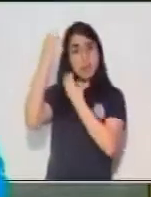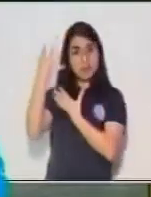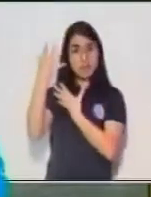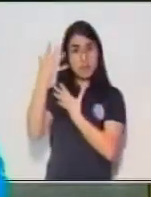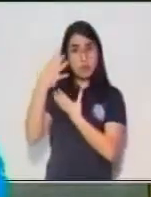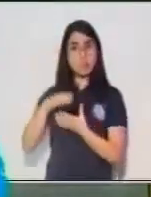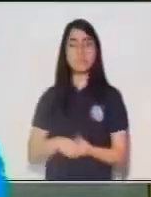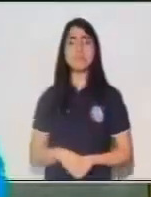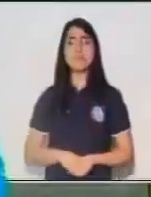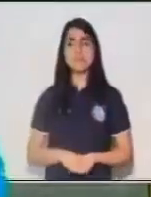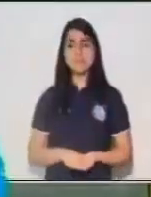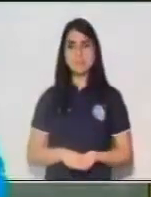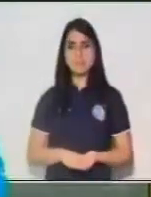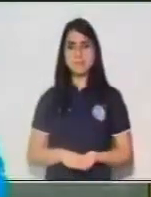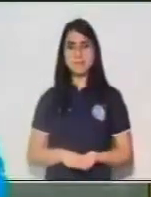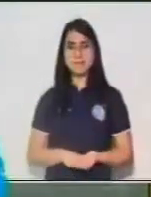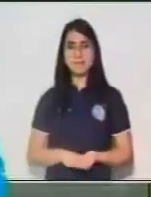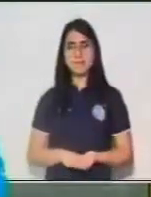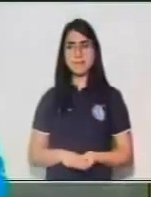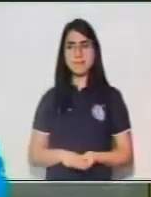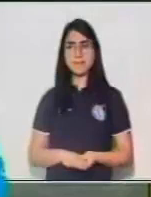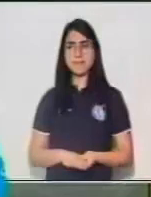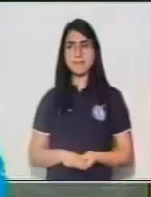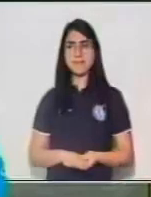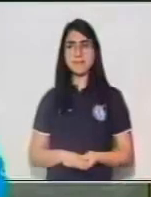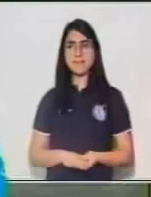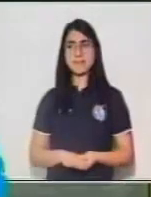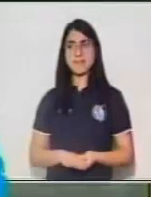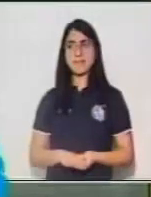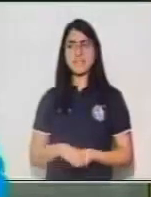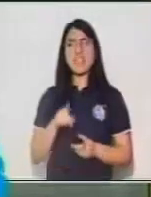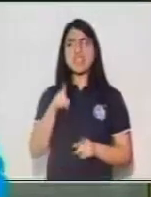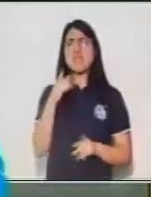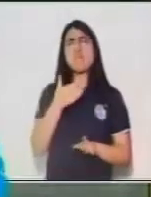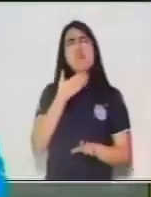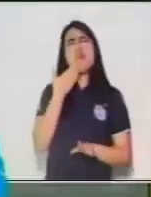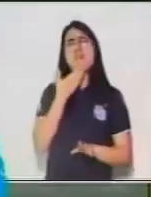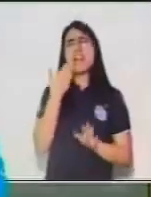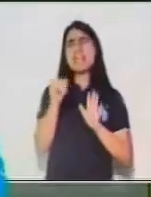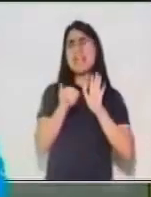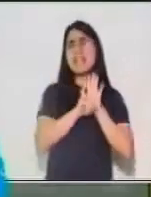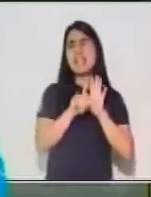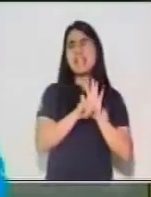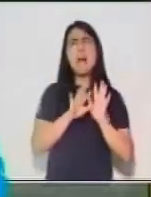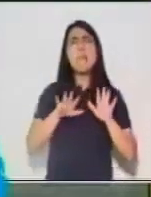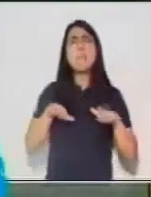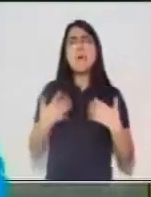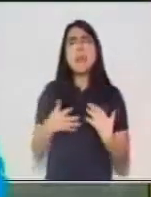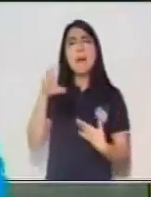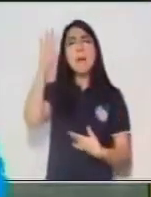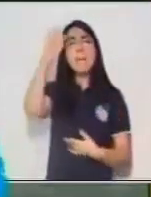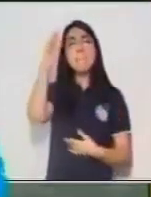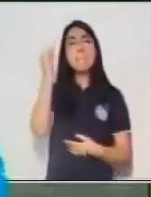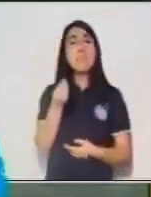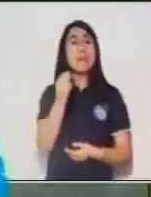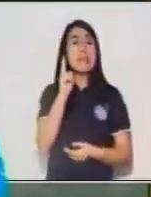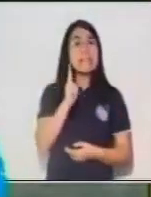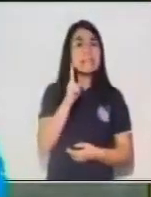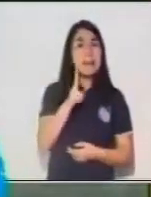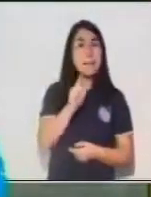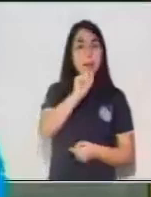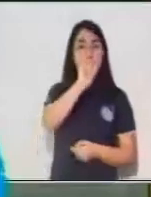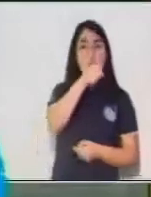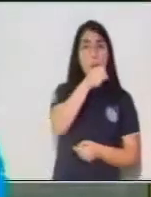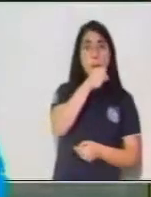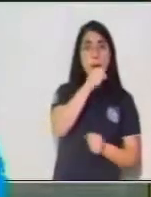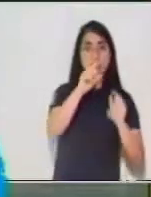a lo que es el núcleo. Y es fácil de identificarlo porque está entre comas. Si tú observas en